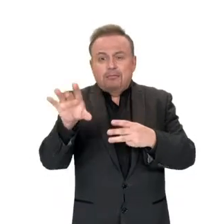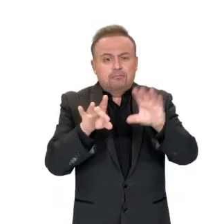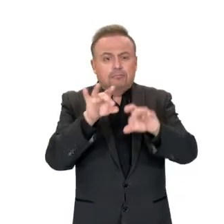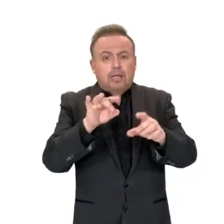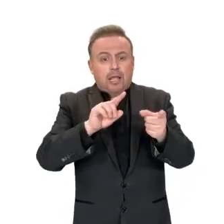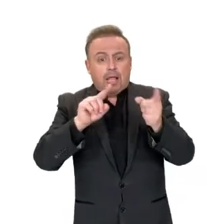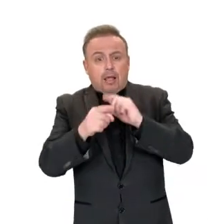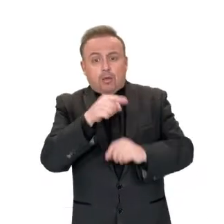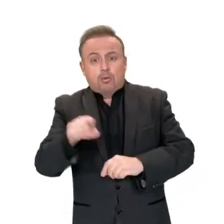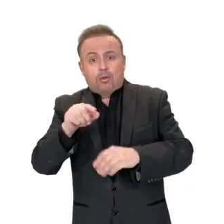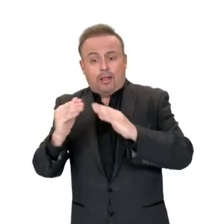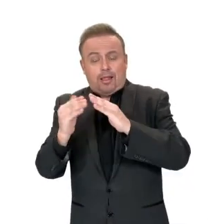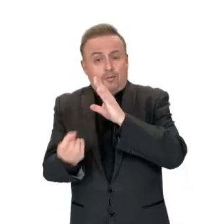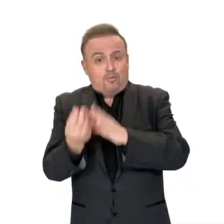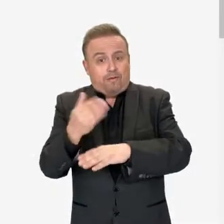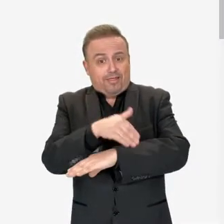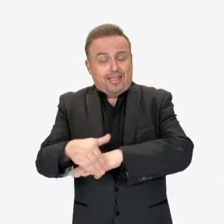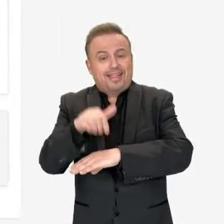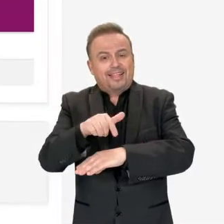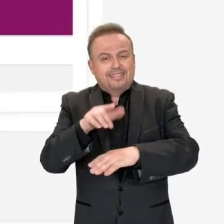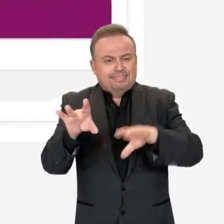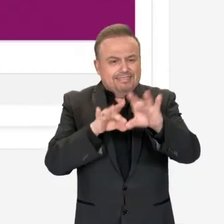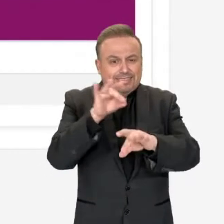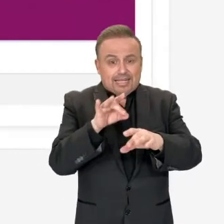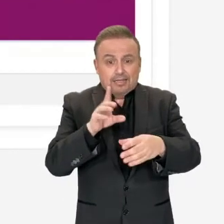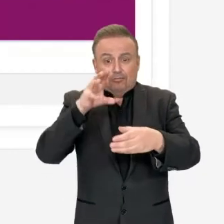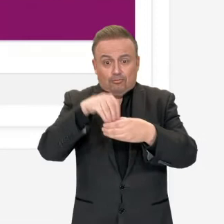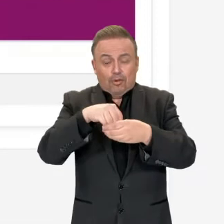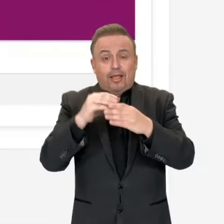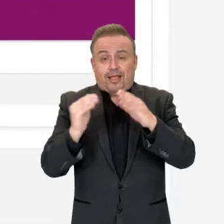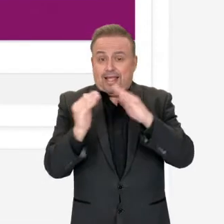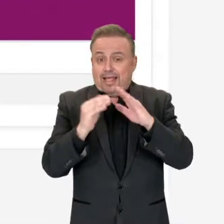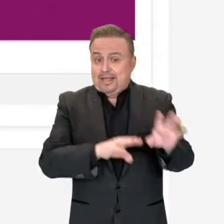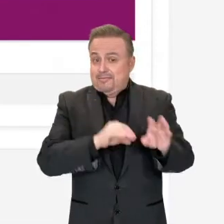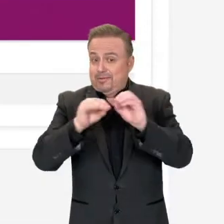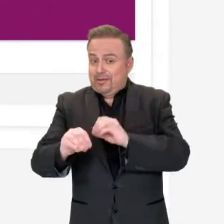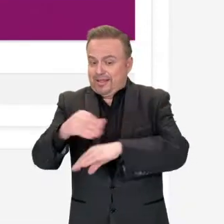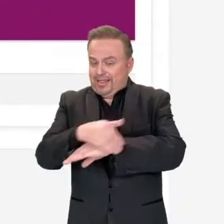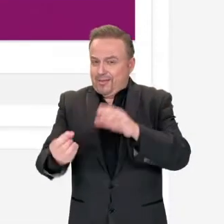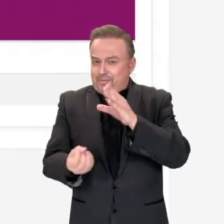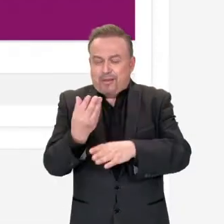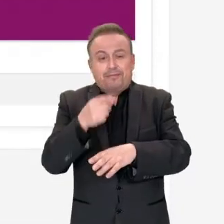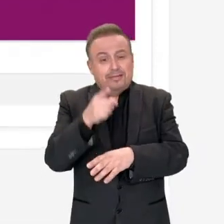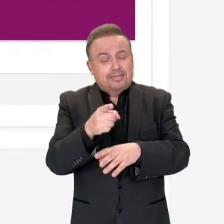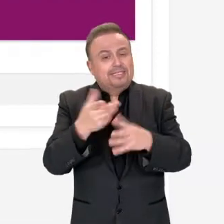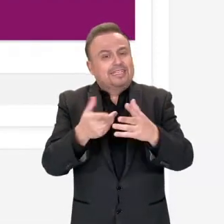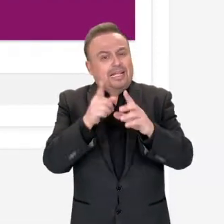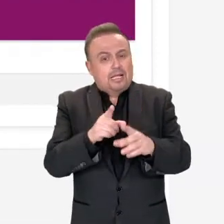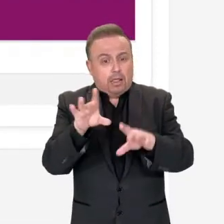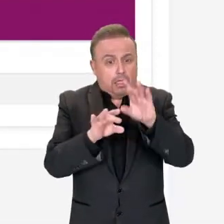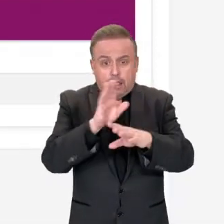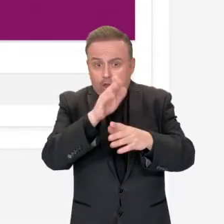integrantes que cambiaron al nuevo domicilio. Selecciona a las personas integrantes de tu hogar que se cambiaron al nuevo domicilio. En